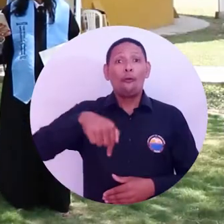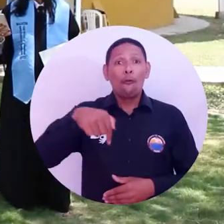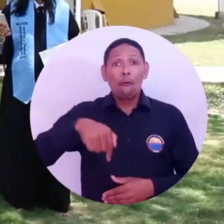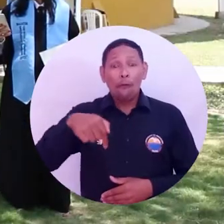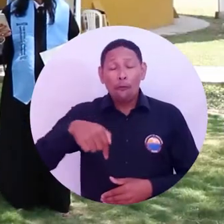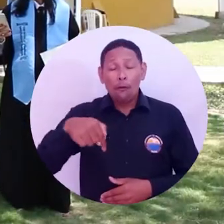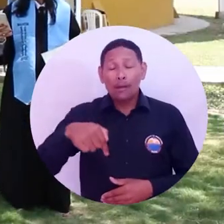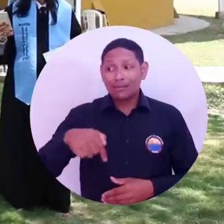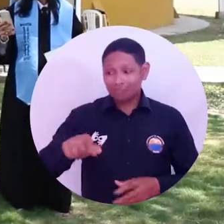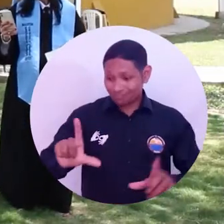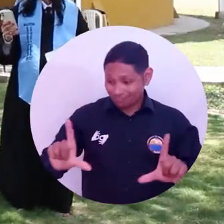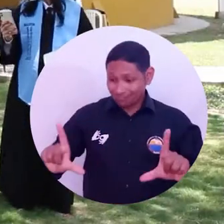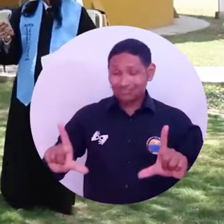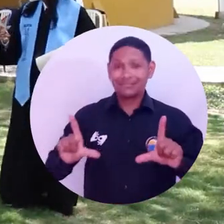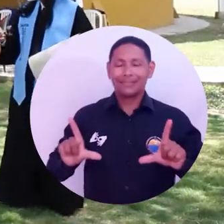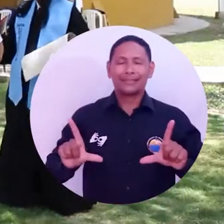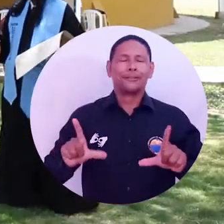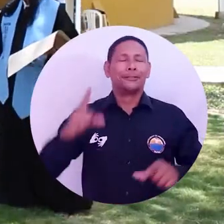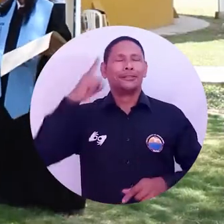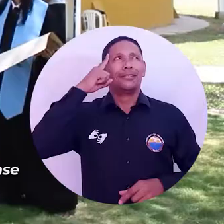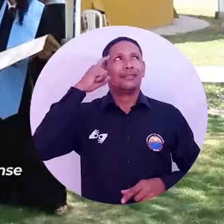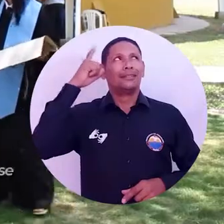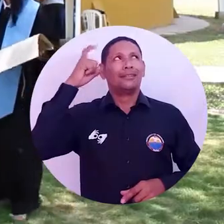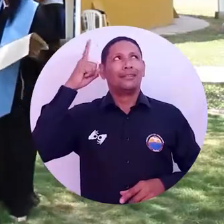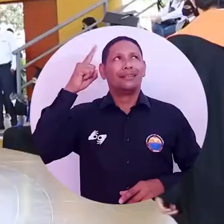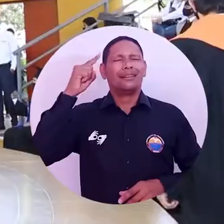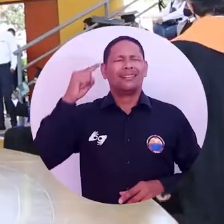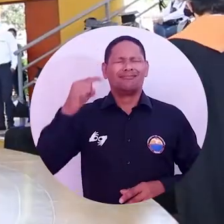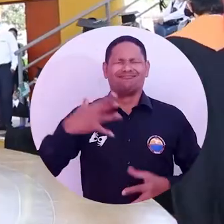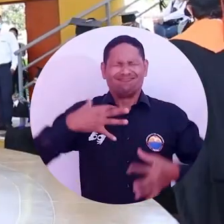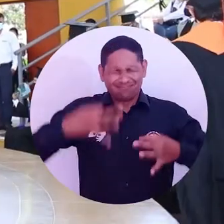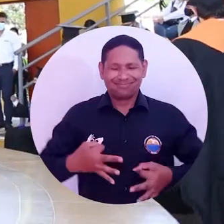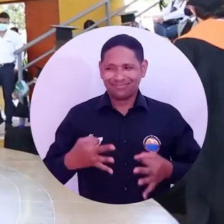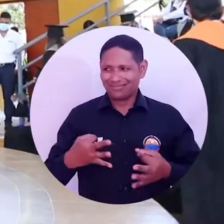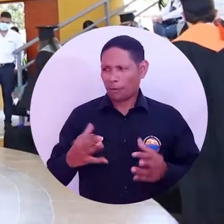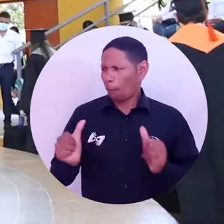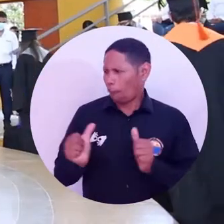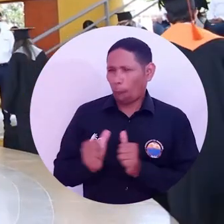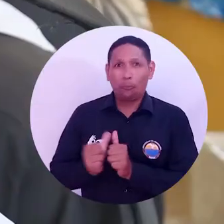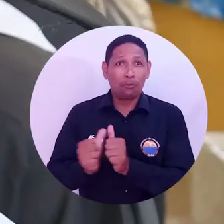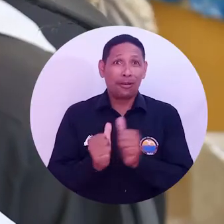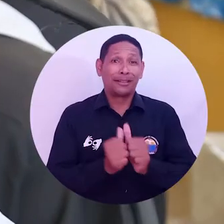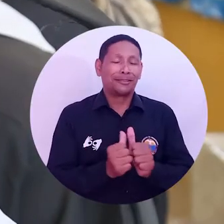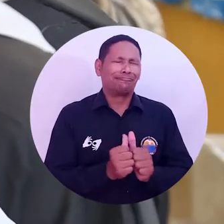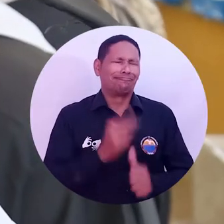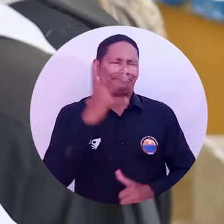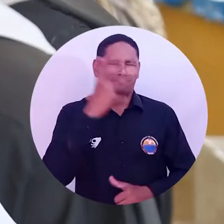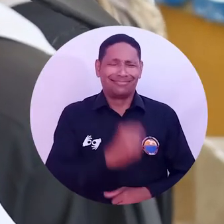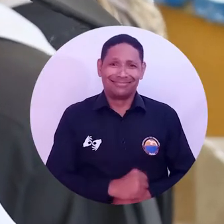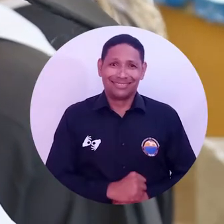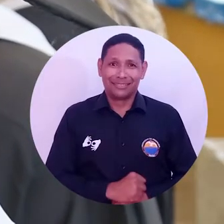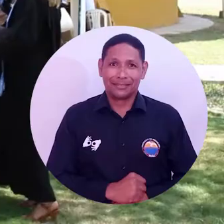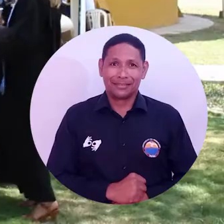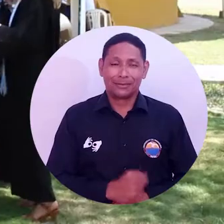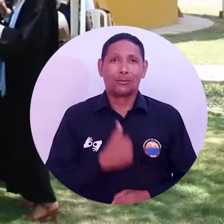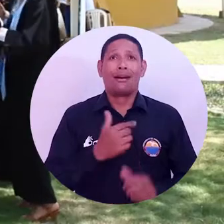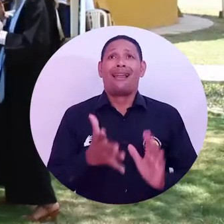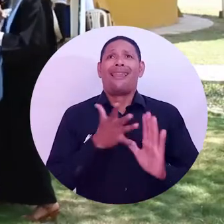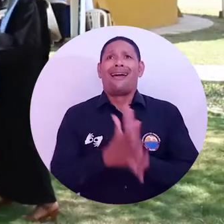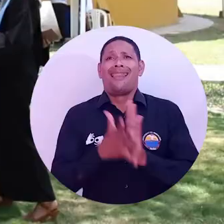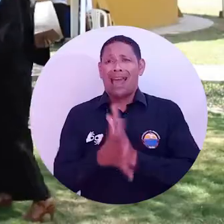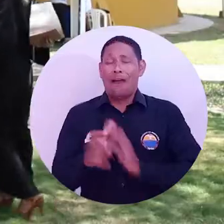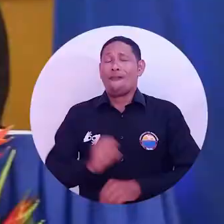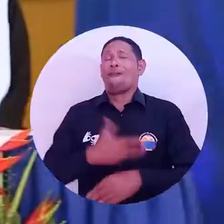hoy podamos obtener este título y hacer este sueño realidad en compañía de todos nuestros compañeros. Creo que las palabras son